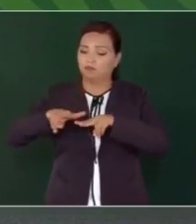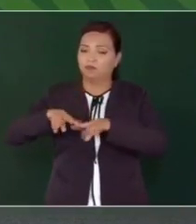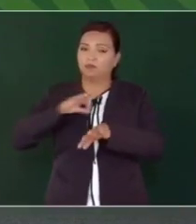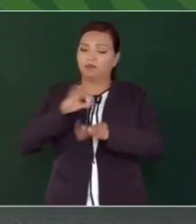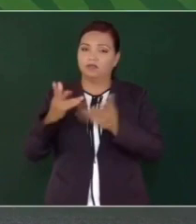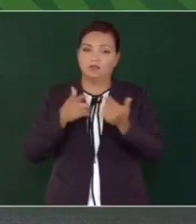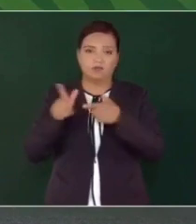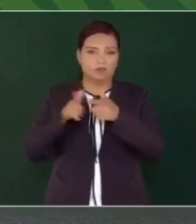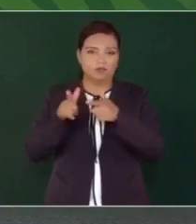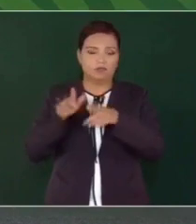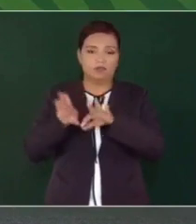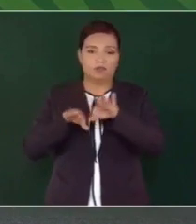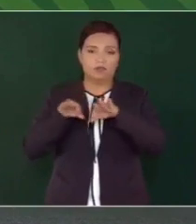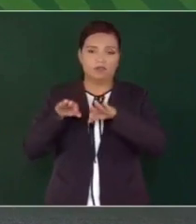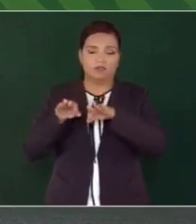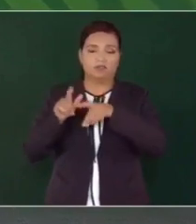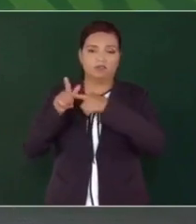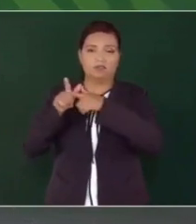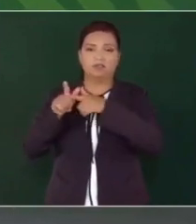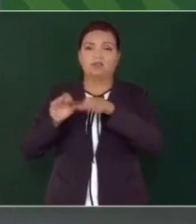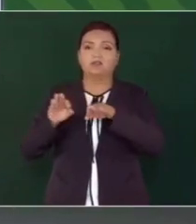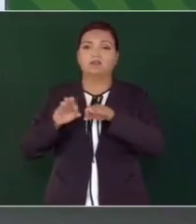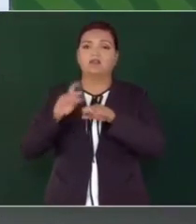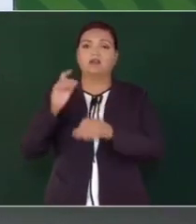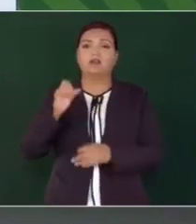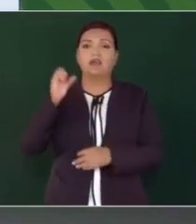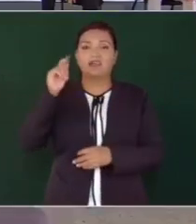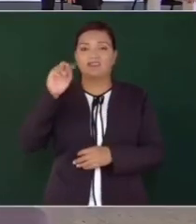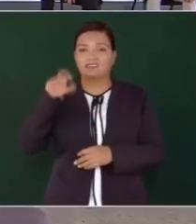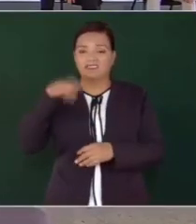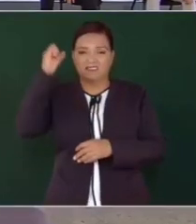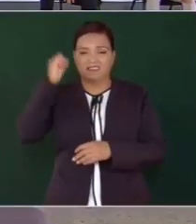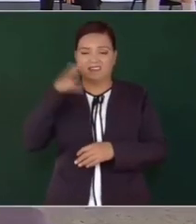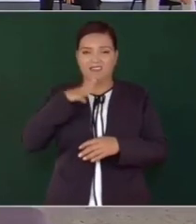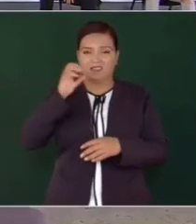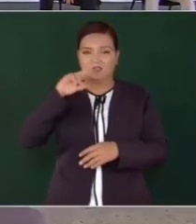a funcionar el tren de carga y luego de pasajero.